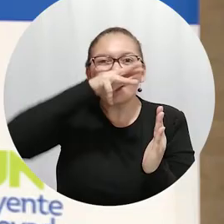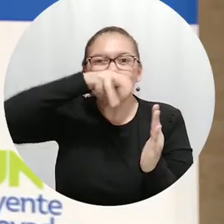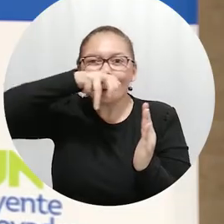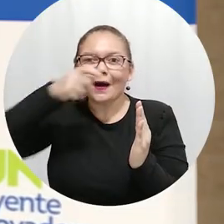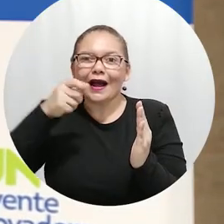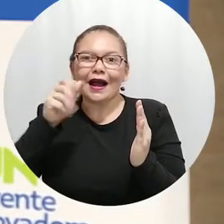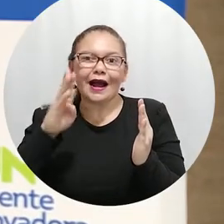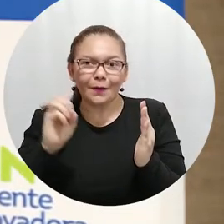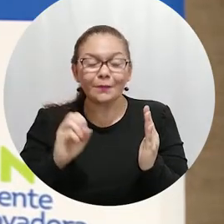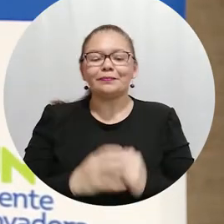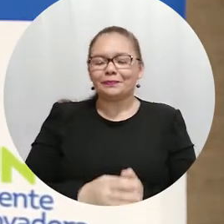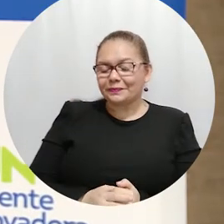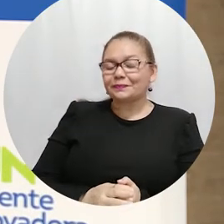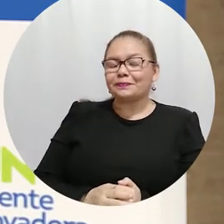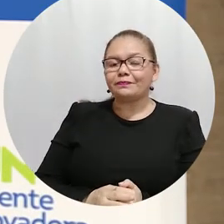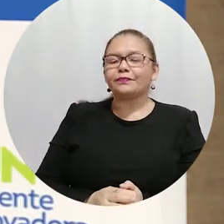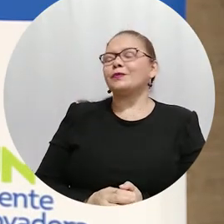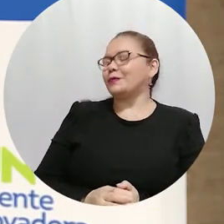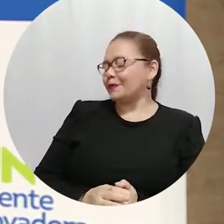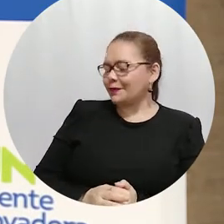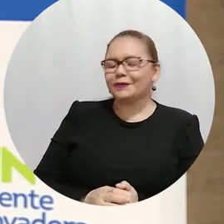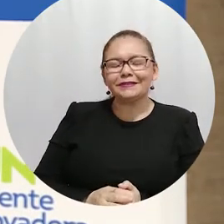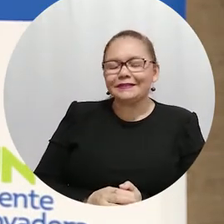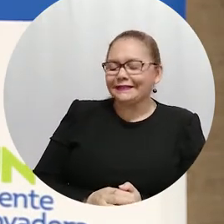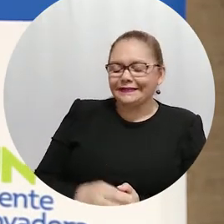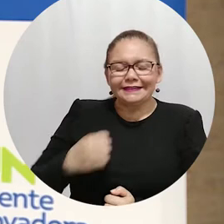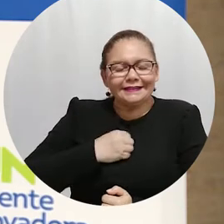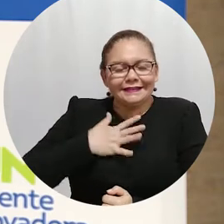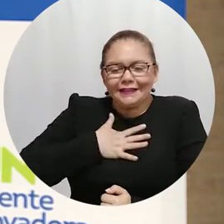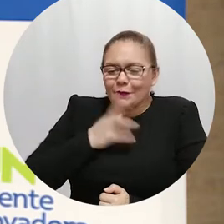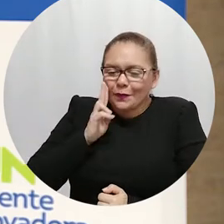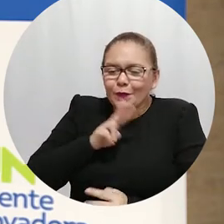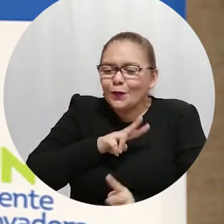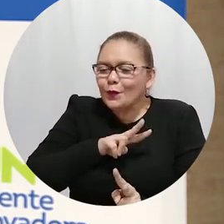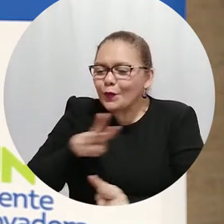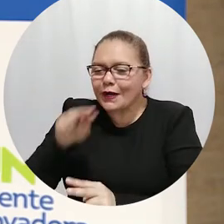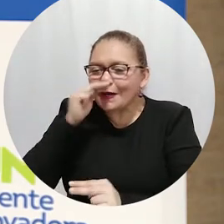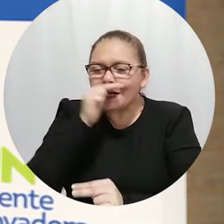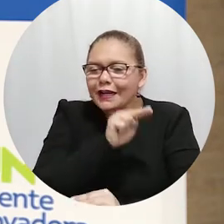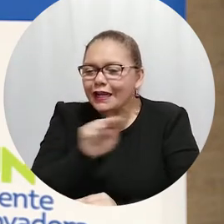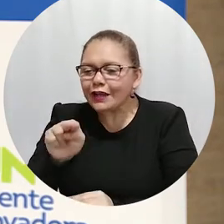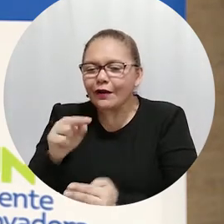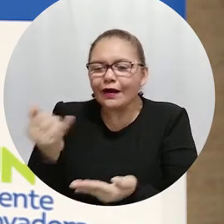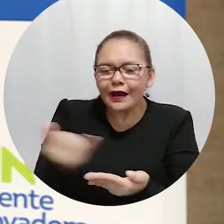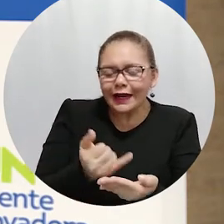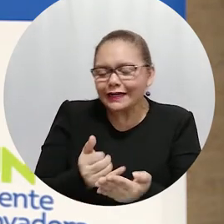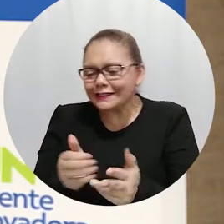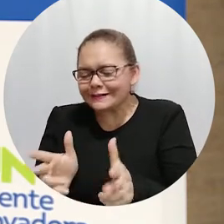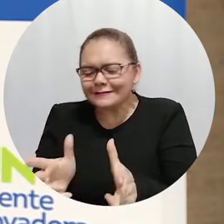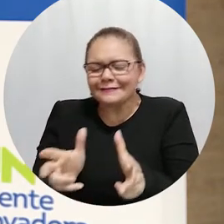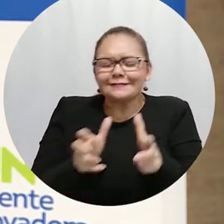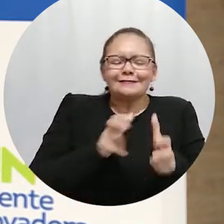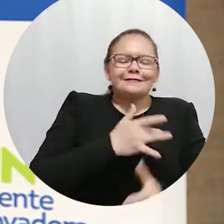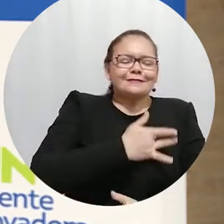Tuvimos la bonita experiencia de disfrutar, de compartir con estos niños,